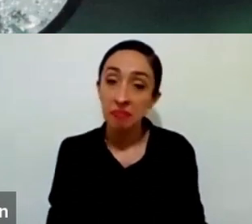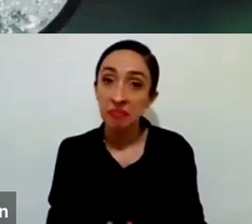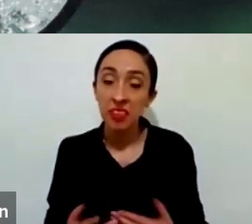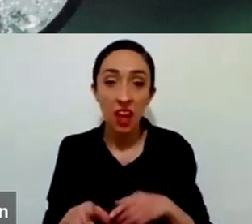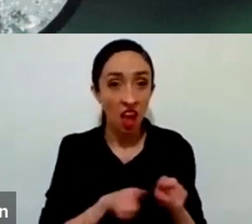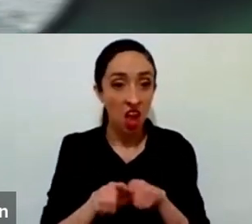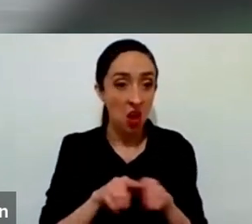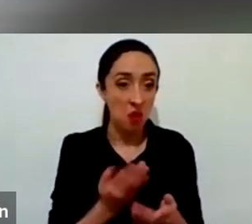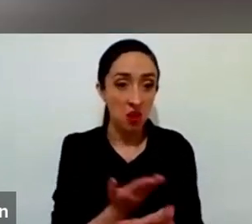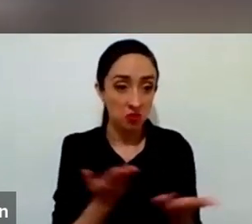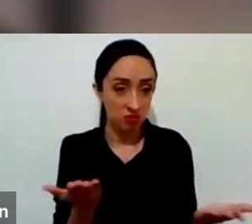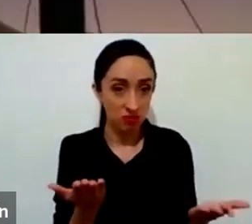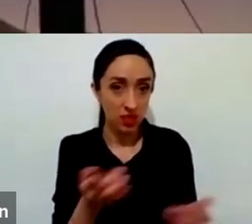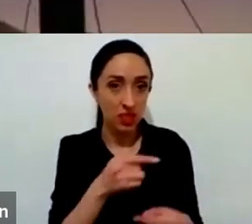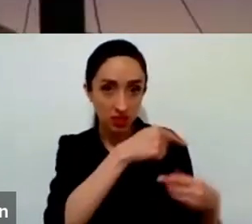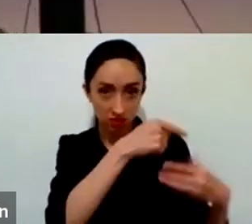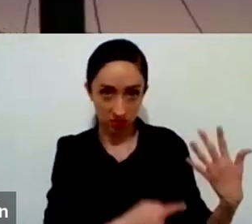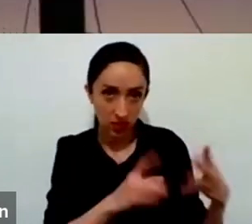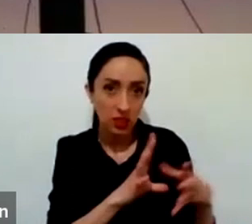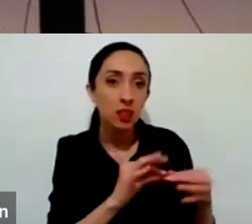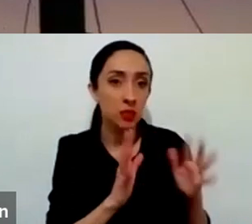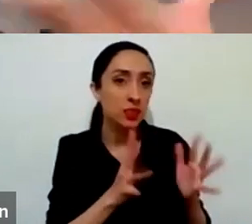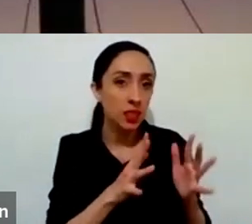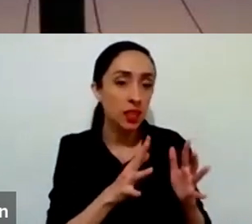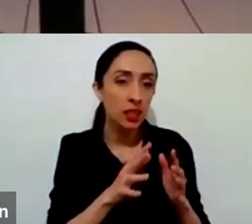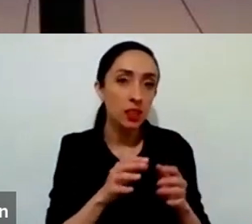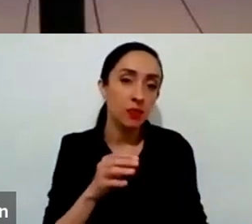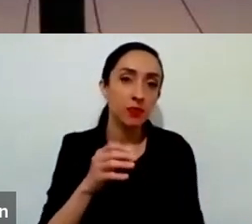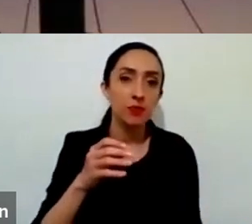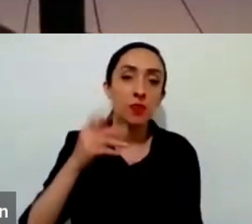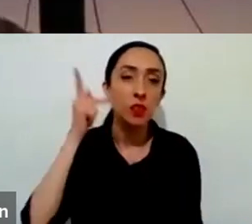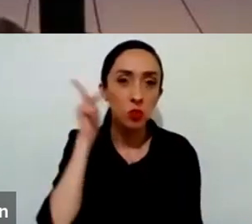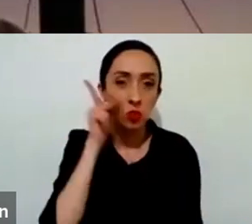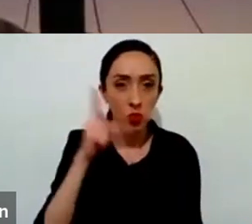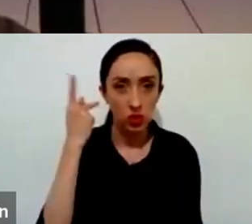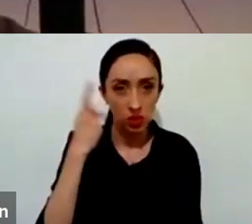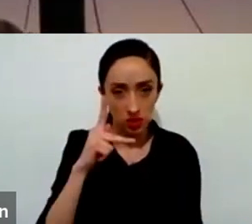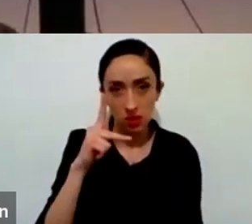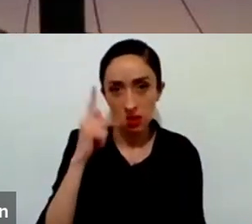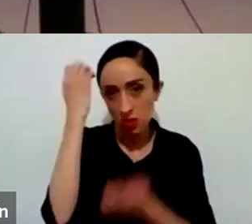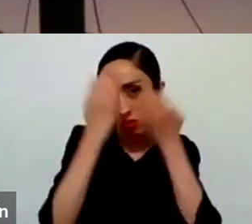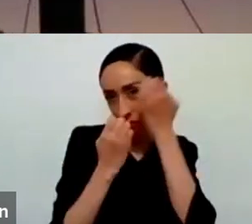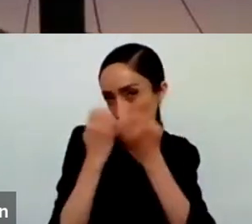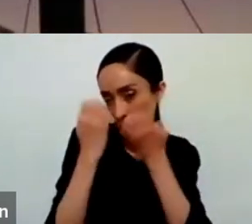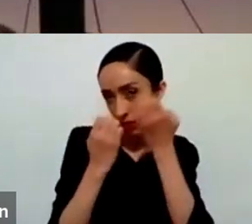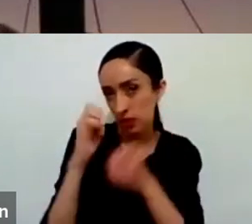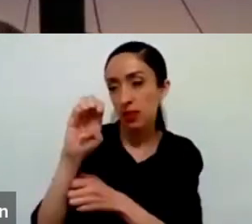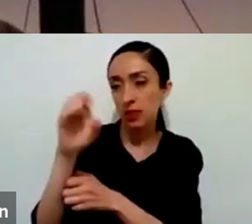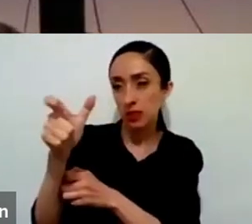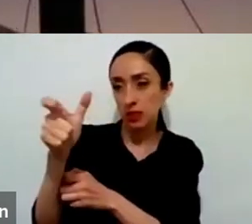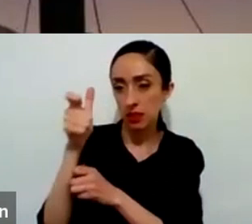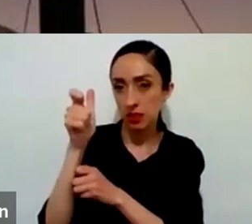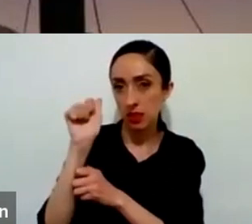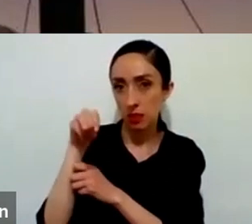ignaciano. Cinco pasos relativamente sencillos, como les mencioné. Ignacio propone que tomemos un